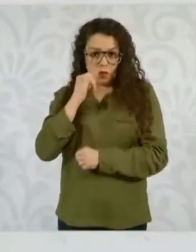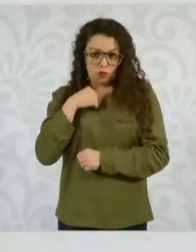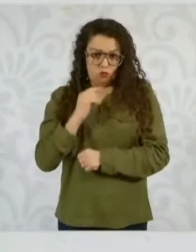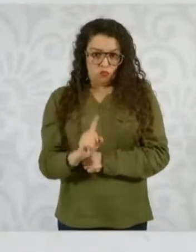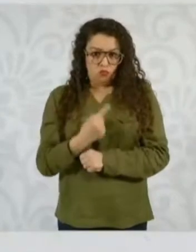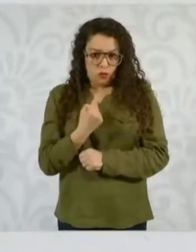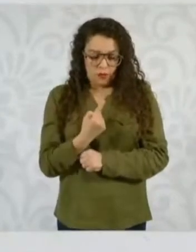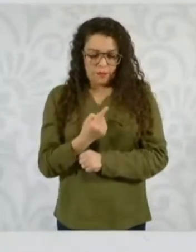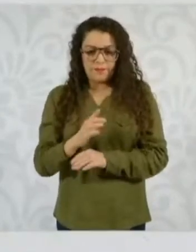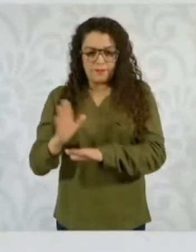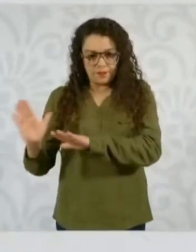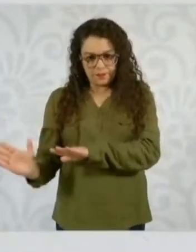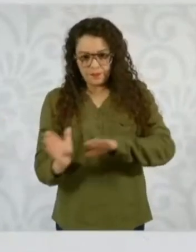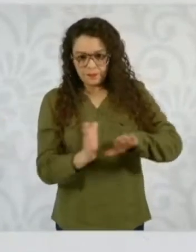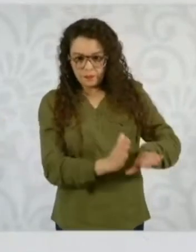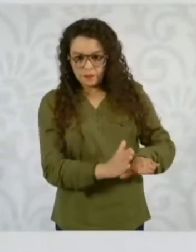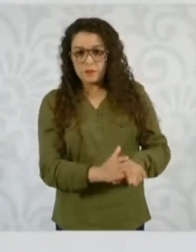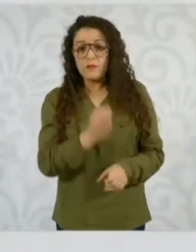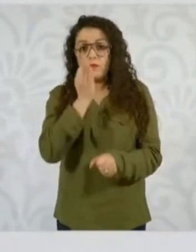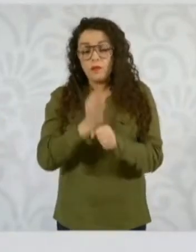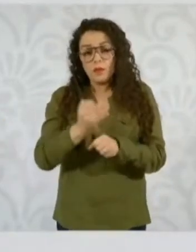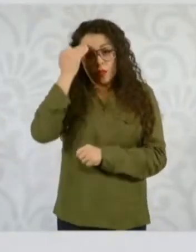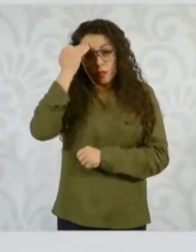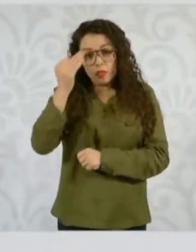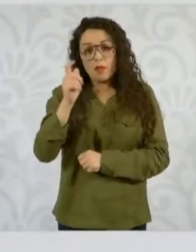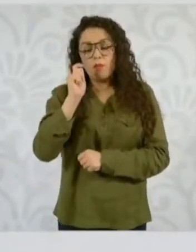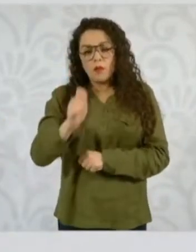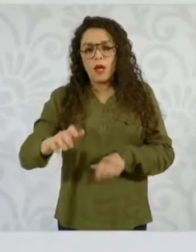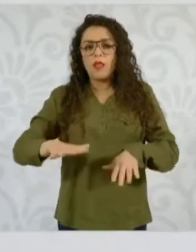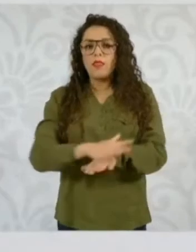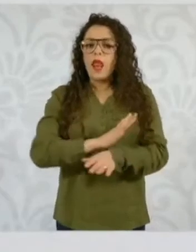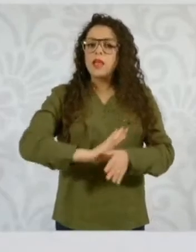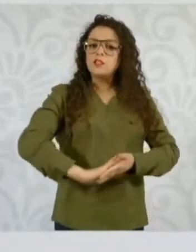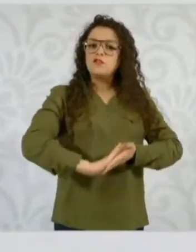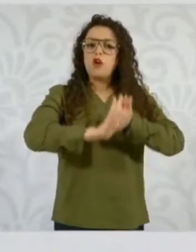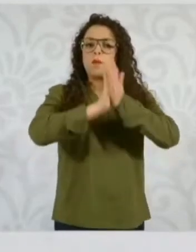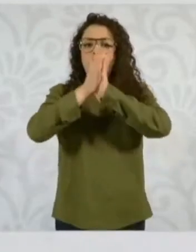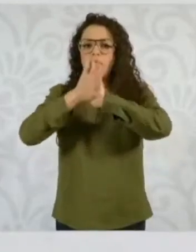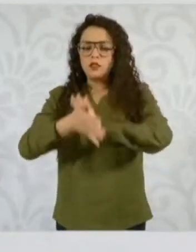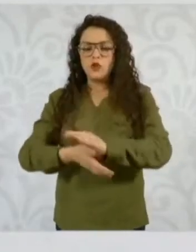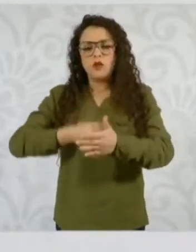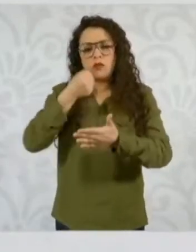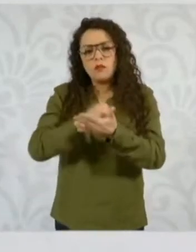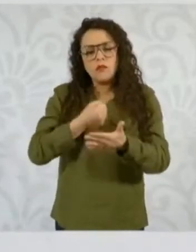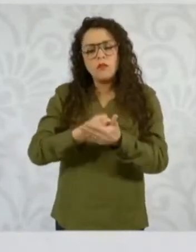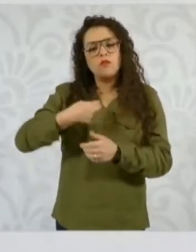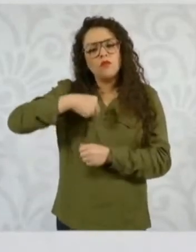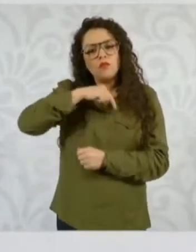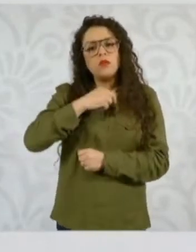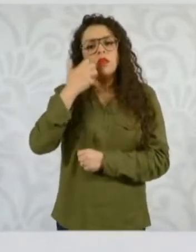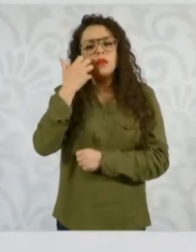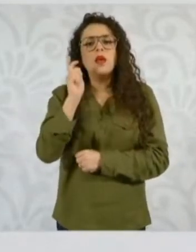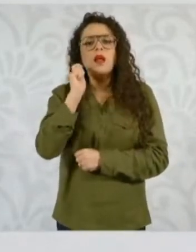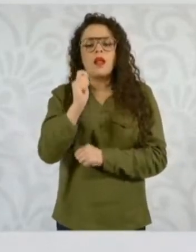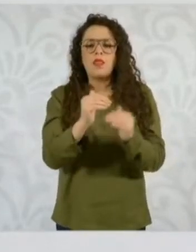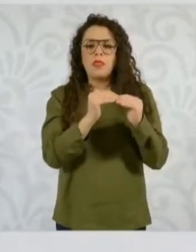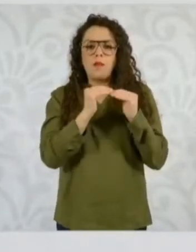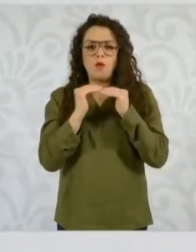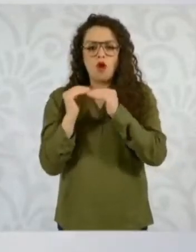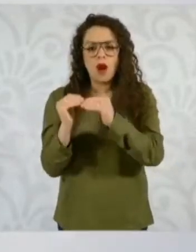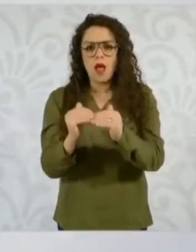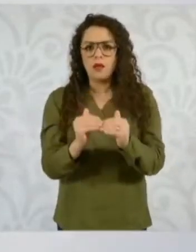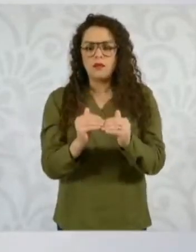que busca la libertad, la democracia, que no queremos regresar al pasado represivo.